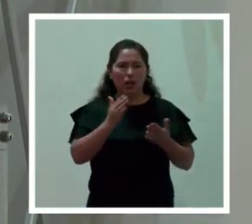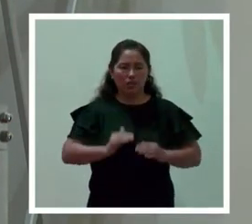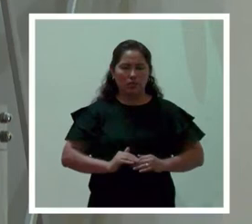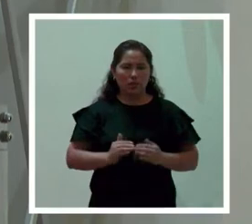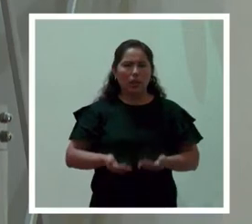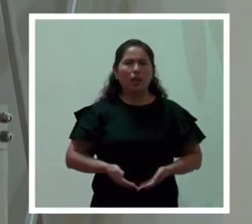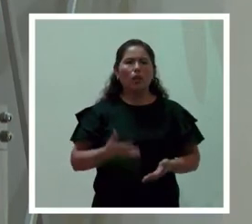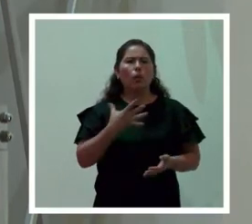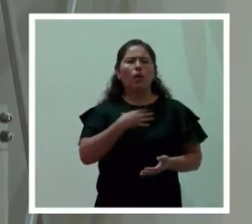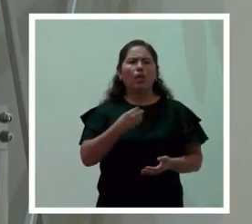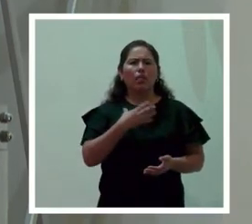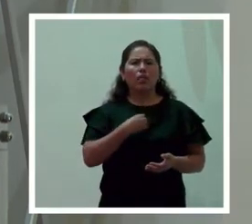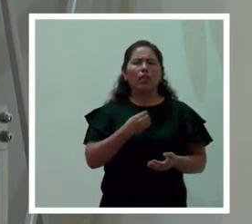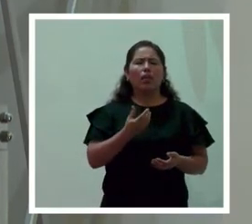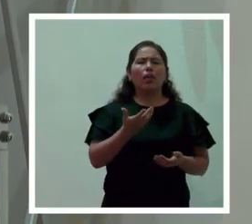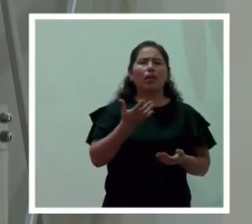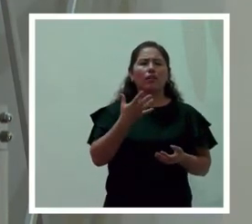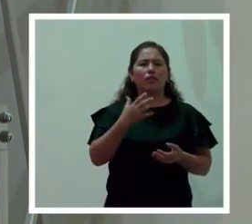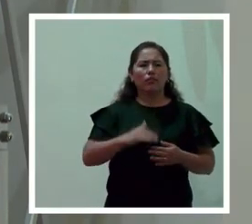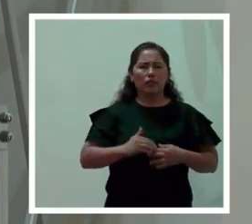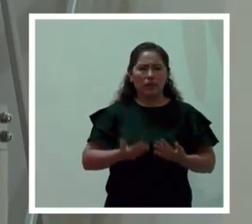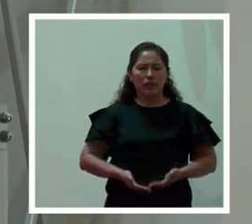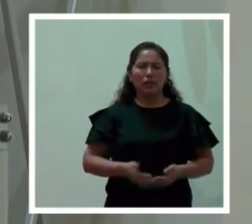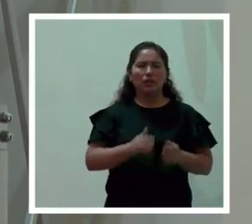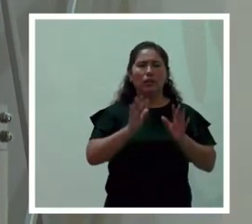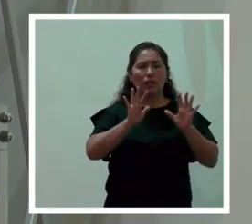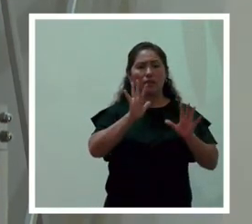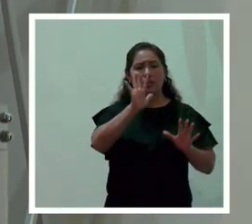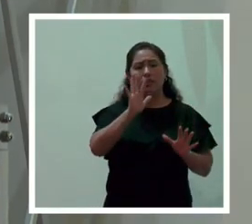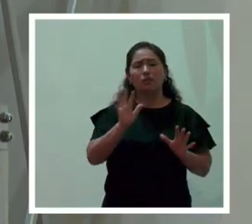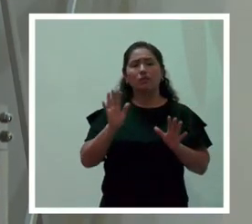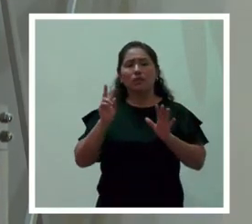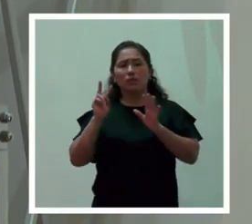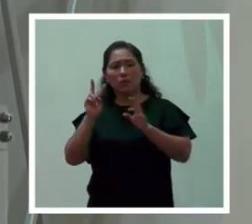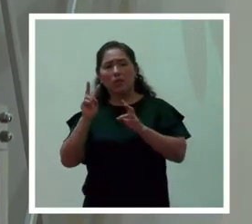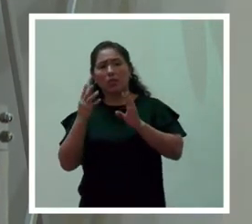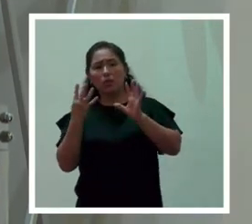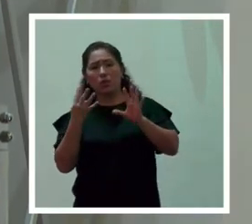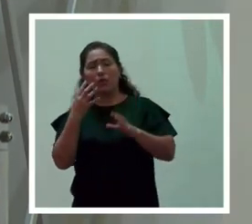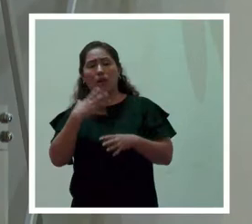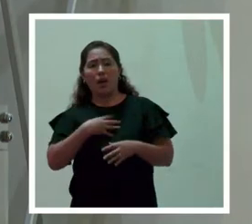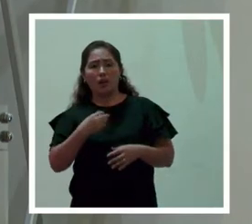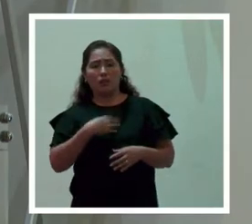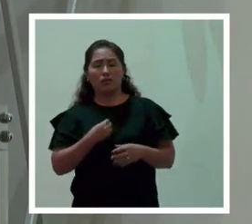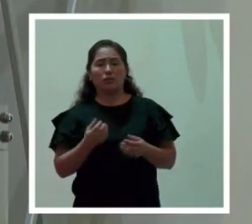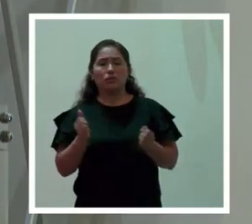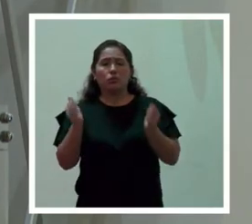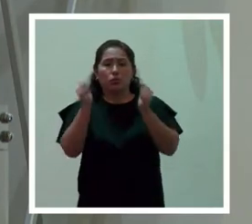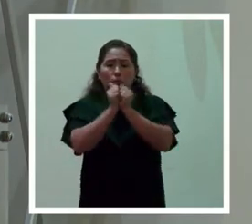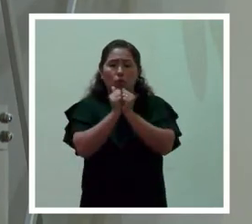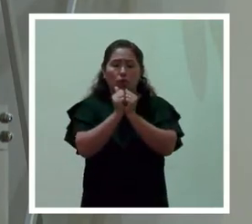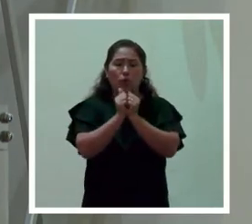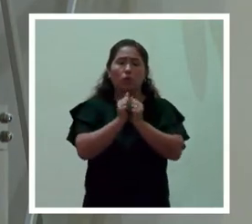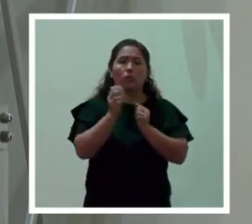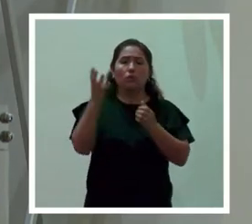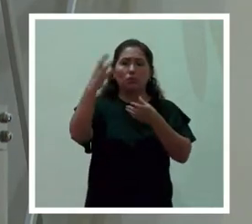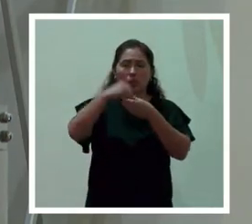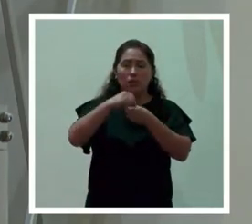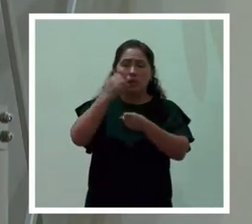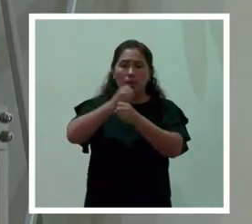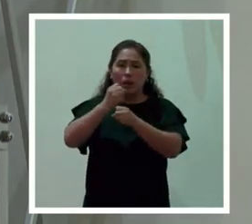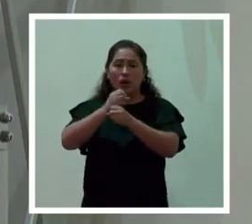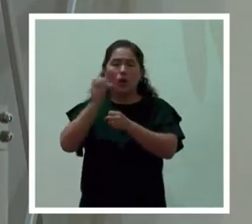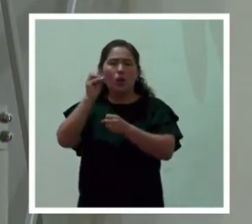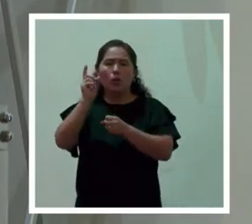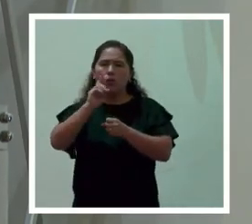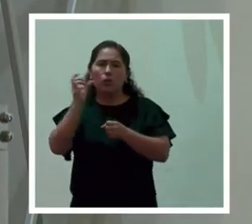edad fértil? entre 15 y 49 años con vínculo sin vínculo laboral con cualquier régimen laboral